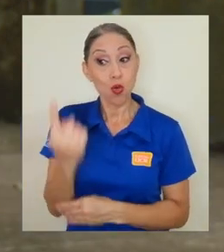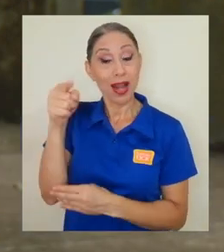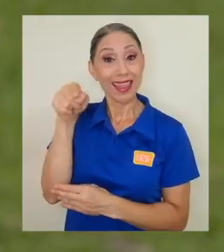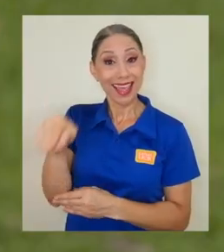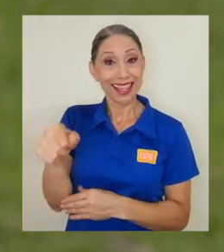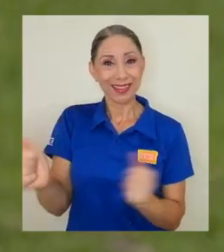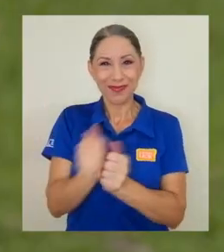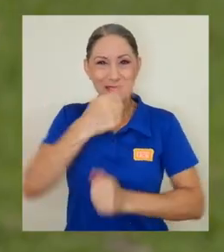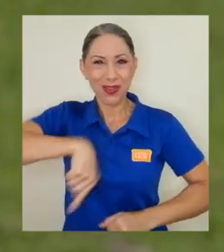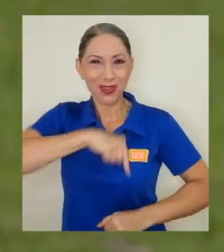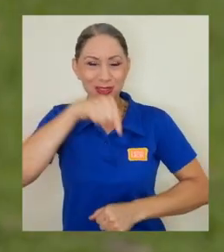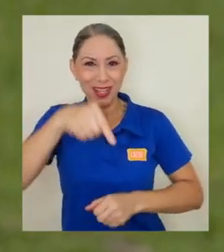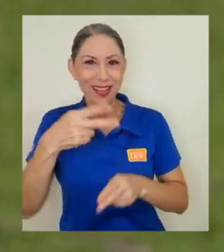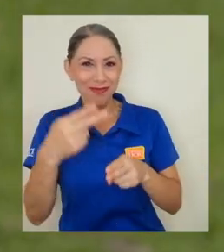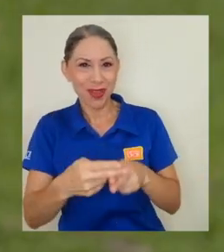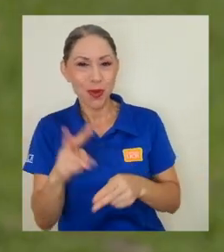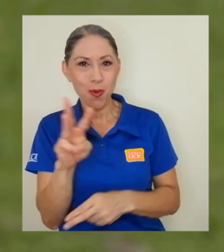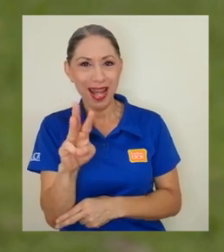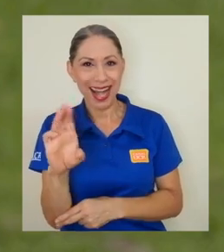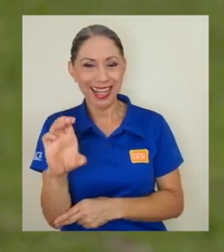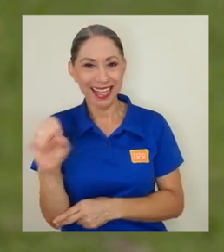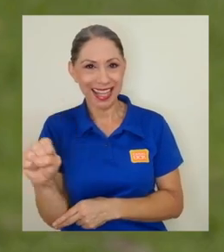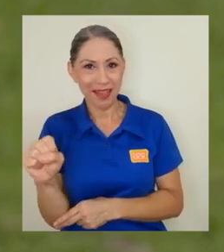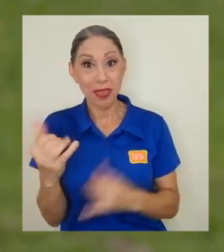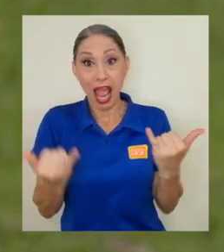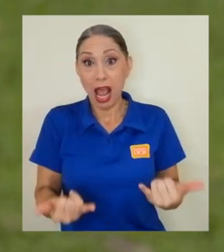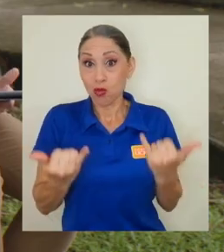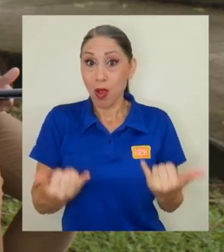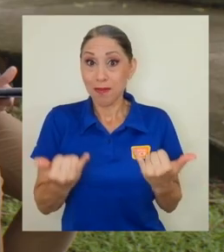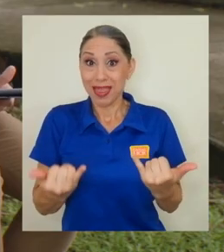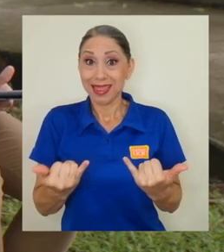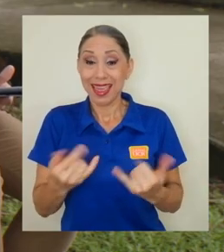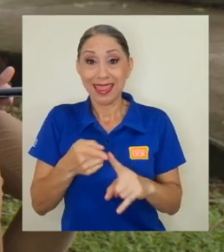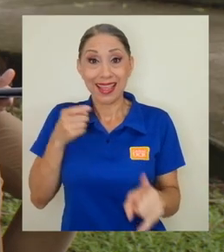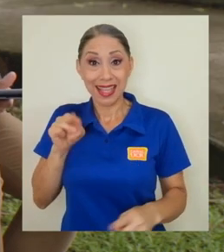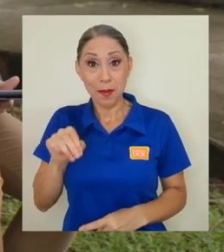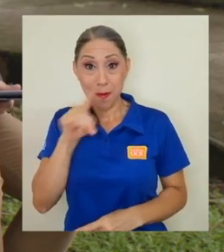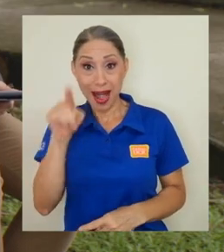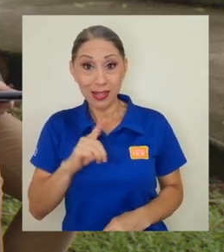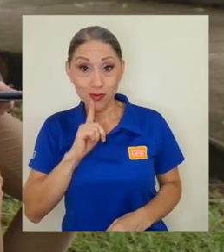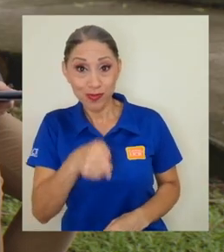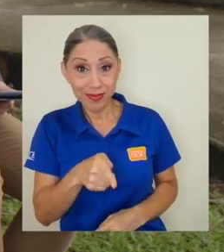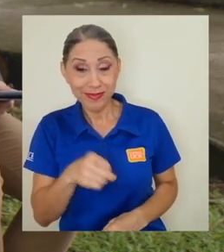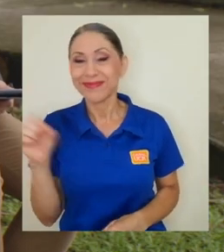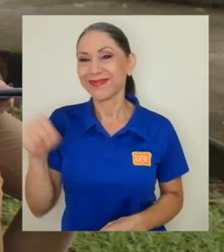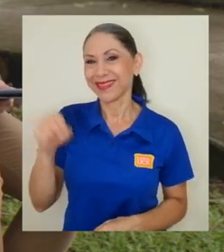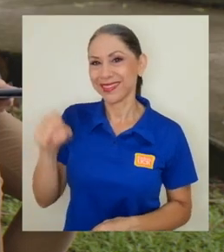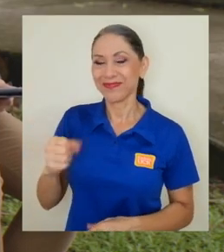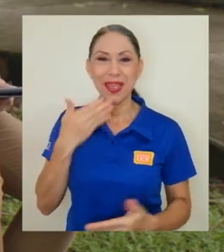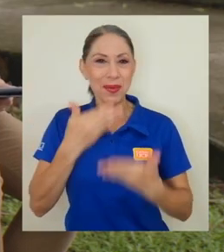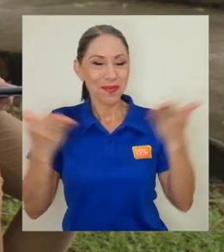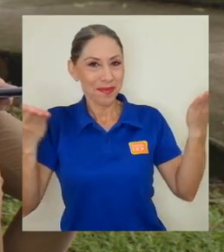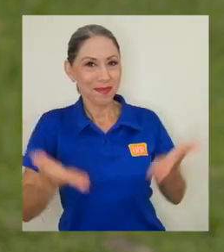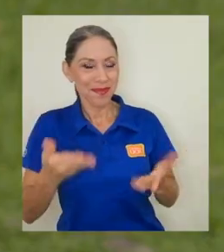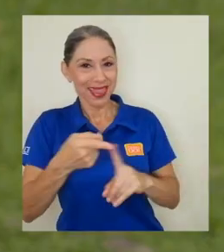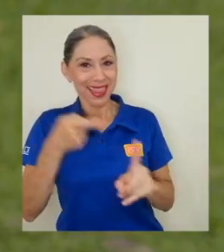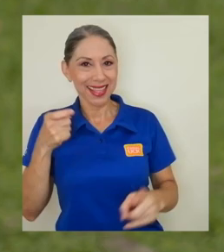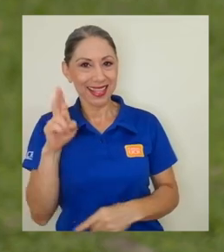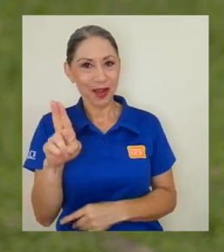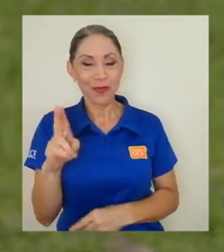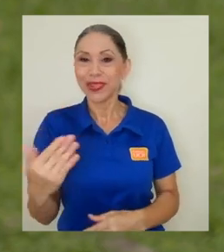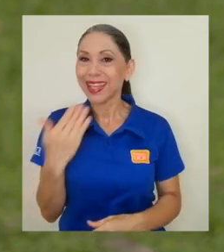nos acompaña hoy, que es Guaria Cárdenas Andí, quien actualmente ocupa este cargo desde marzo, ¿cierto? Sí, exactamente. Bienvenida desde la U.